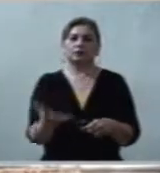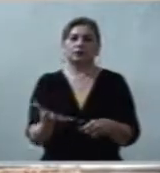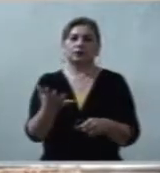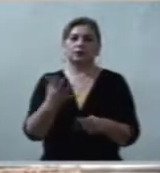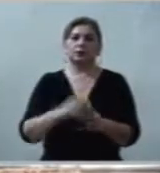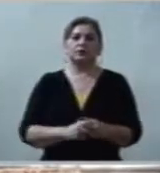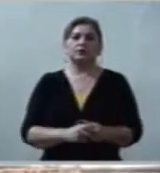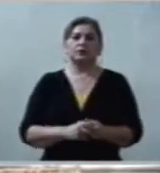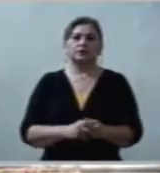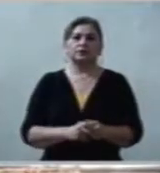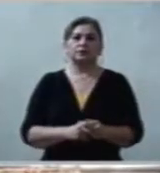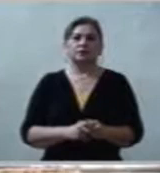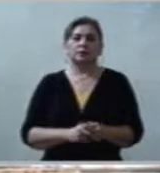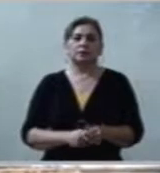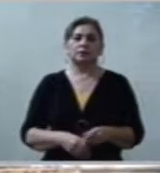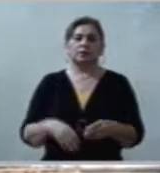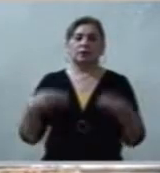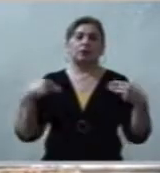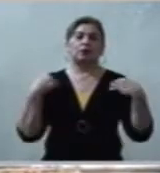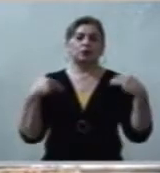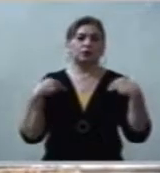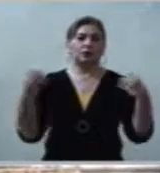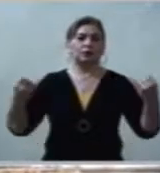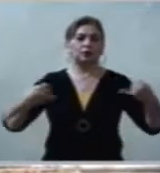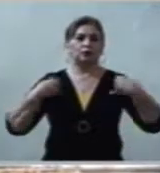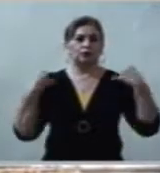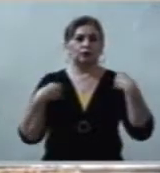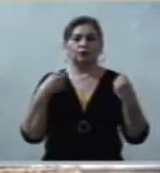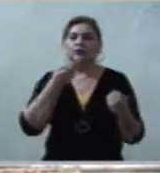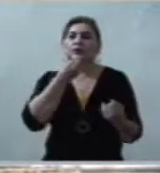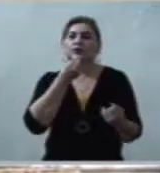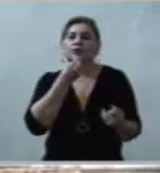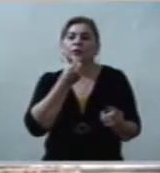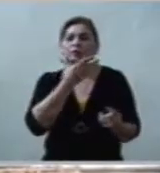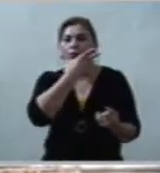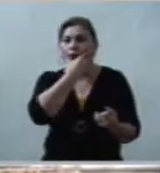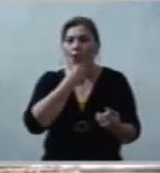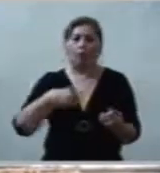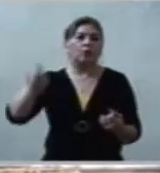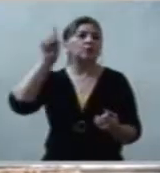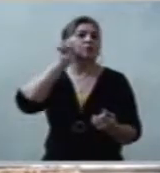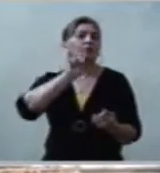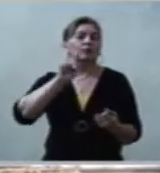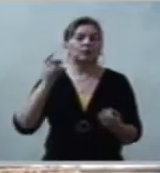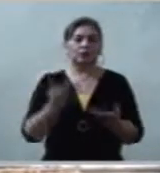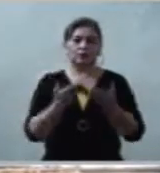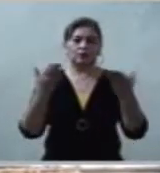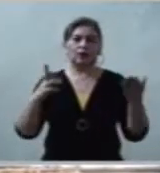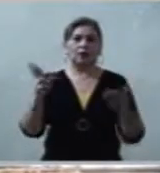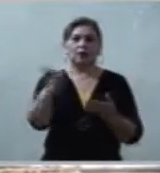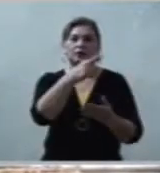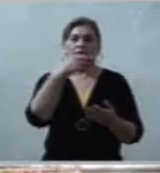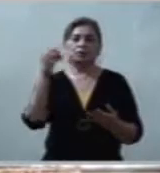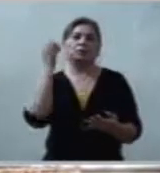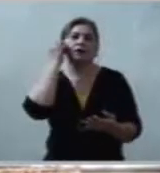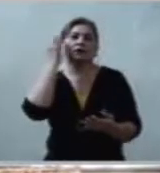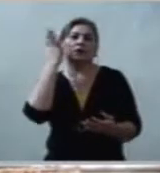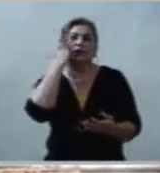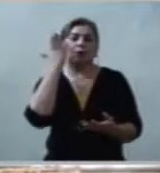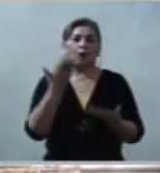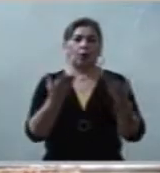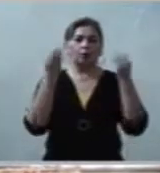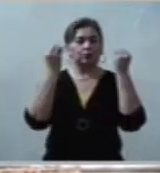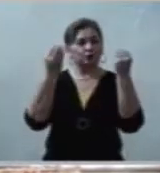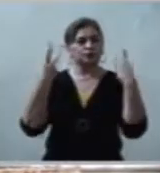muchachos, muchachas, jóvenes, niños, que hoy reciben el Sacramento de la Confirmación.